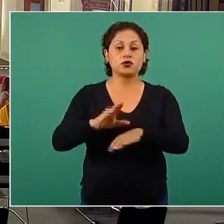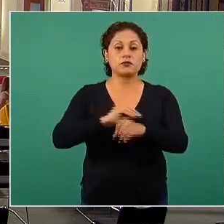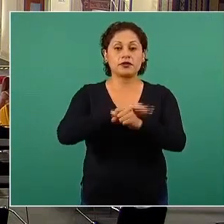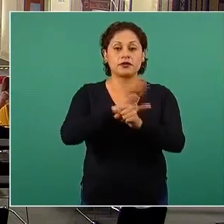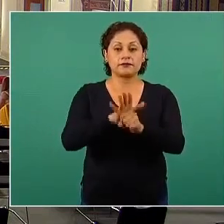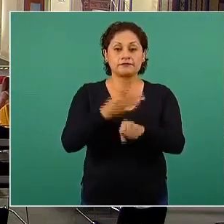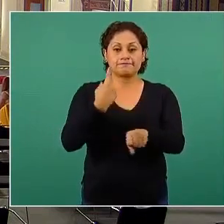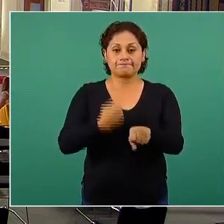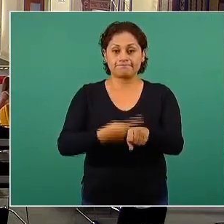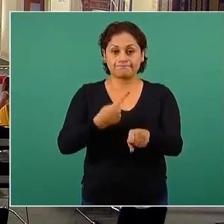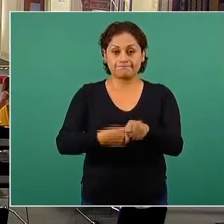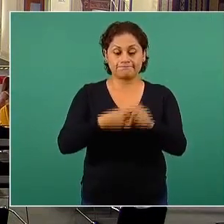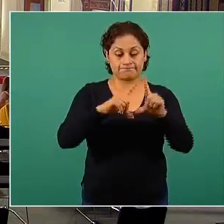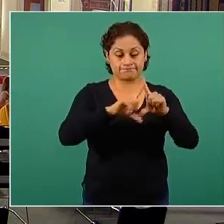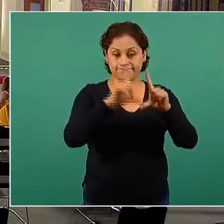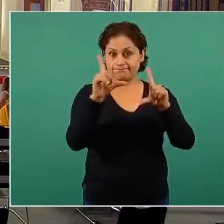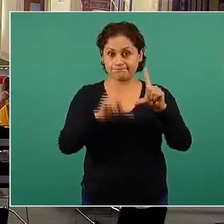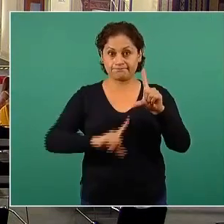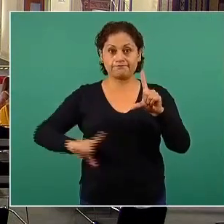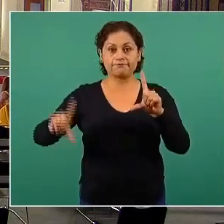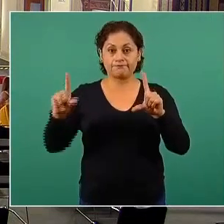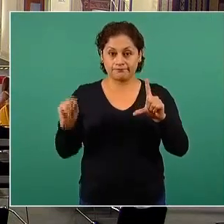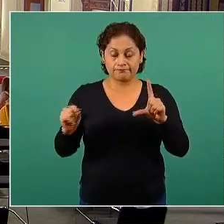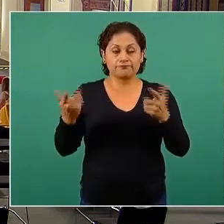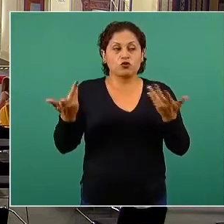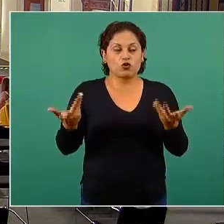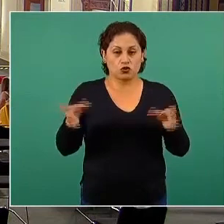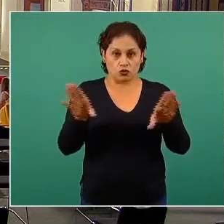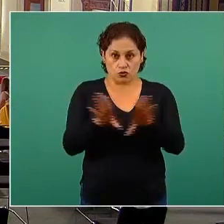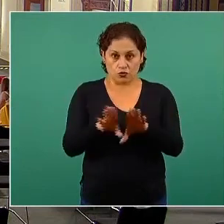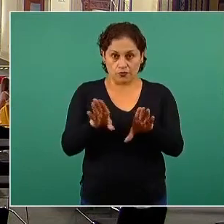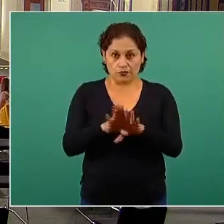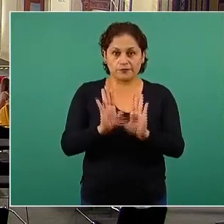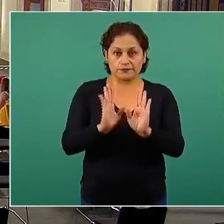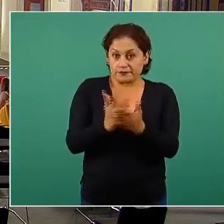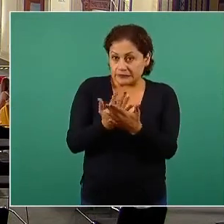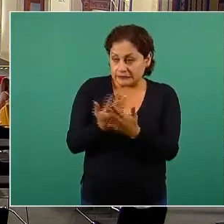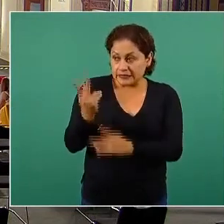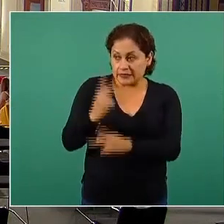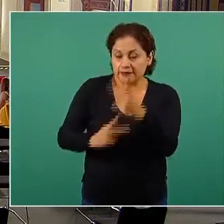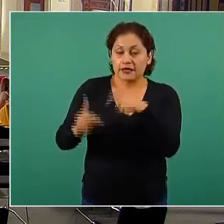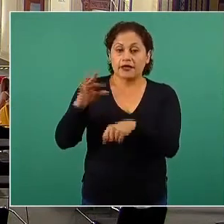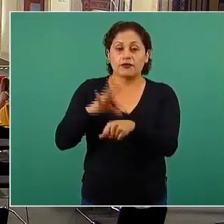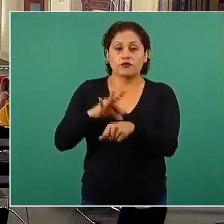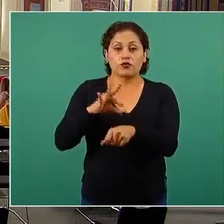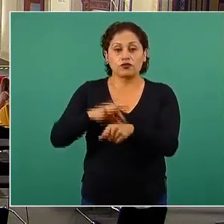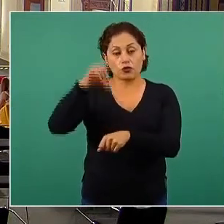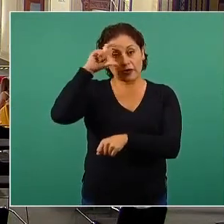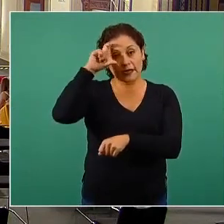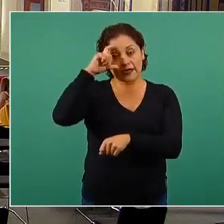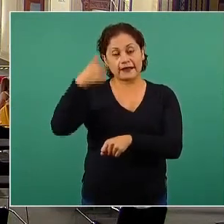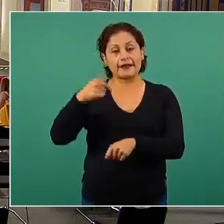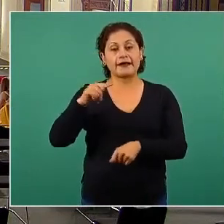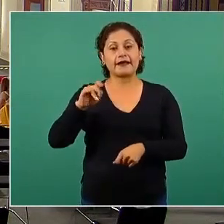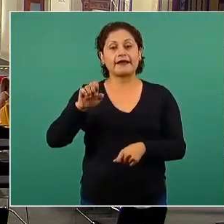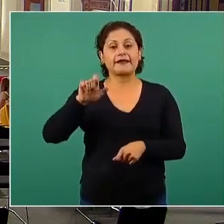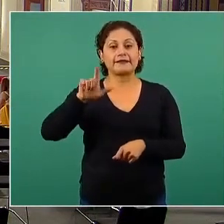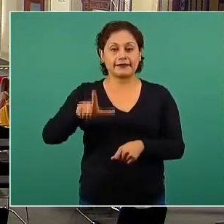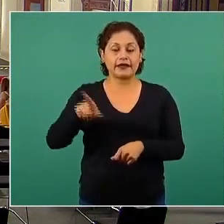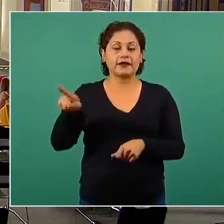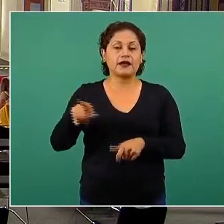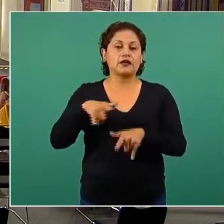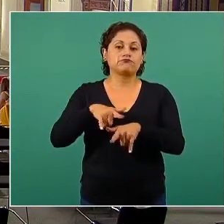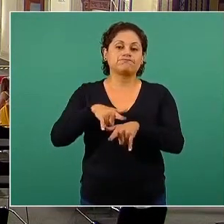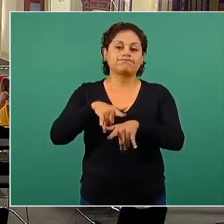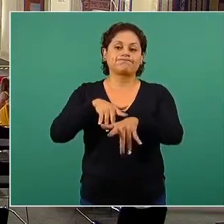doctor Hugo López-Gatell, que viene atrapado ya en el tráfico cuasi normal en esta bella capital de